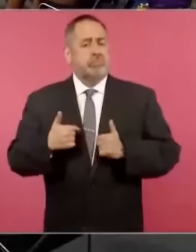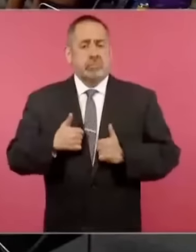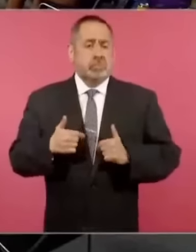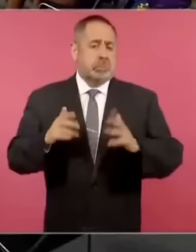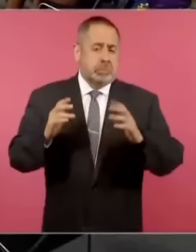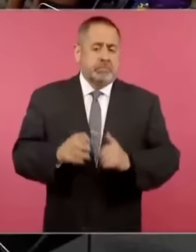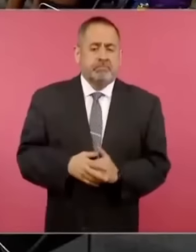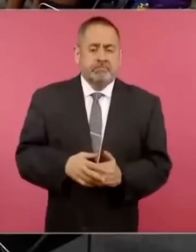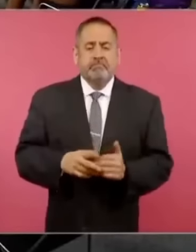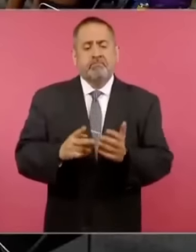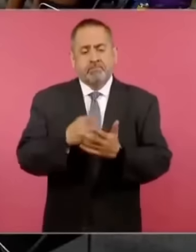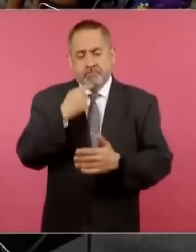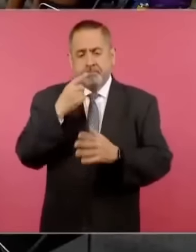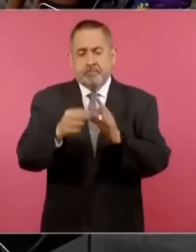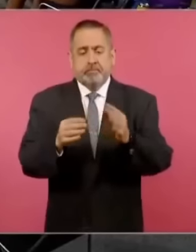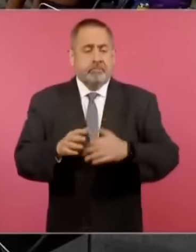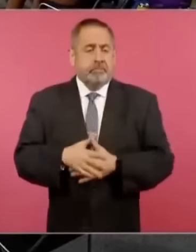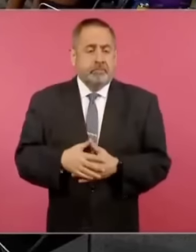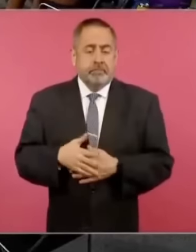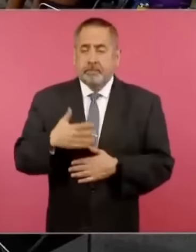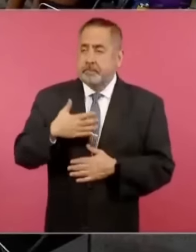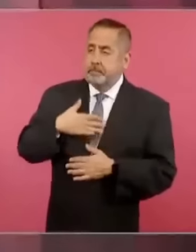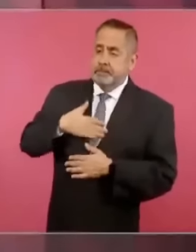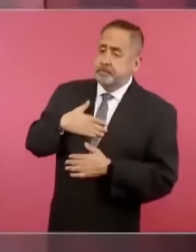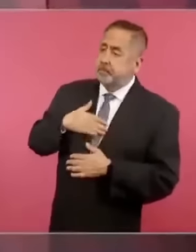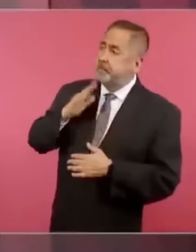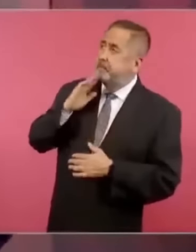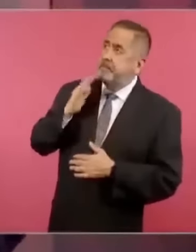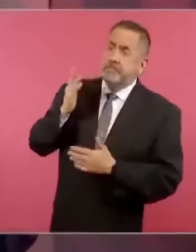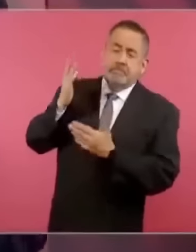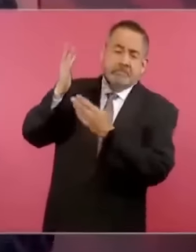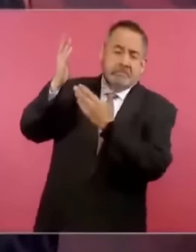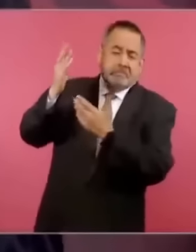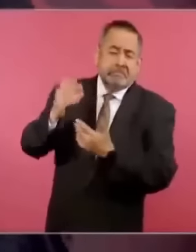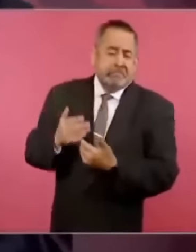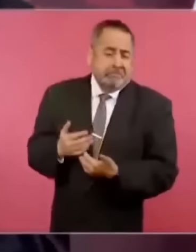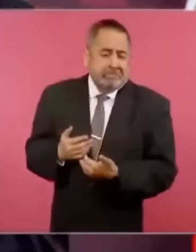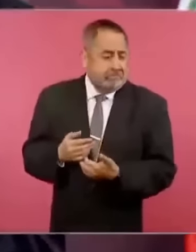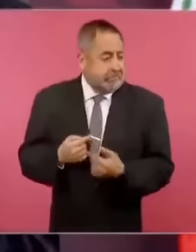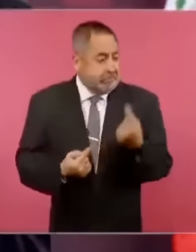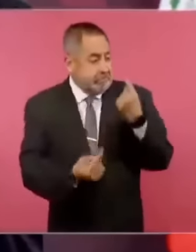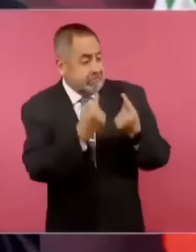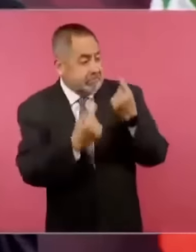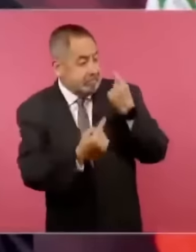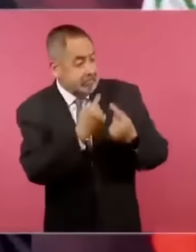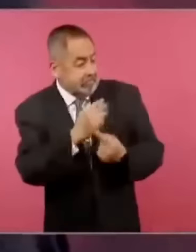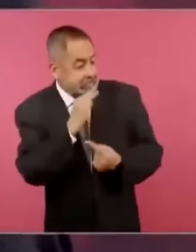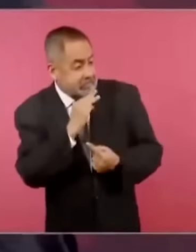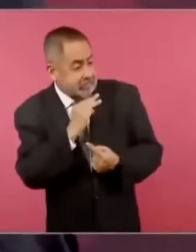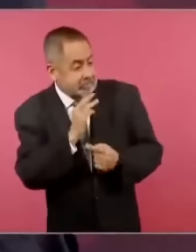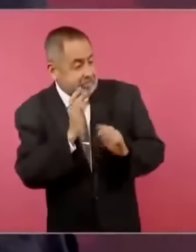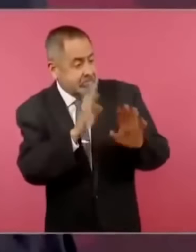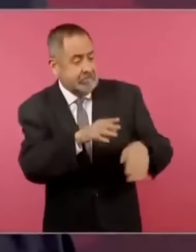Y repito, ya Manuelita ya está en el cielo porque era una mujer muy buena,